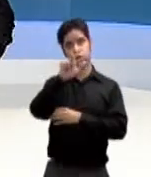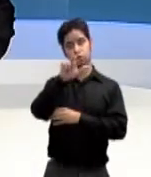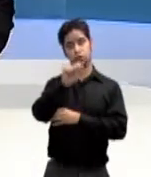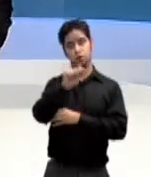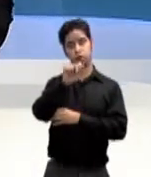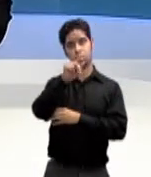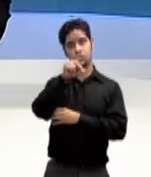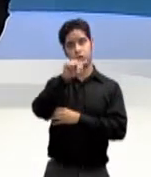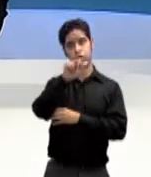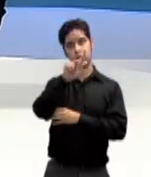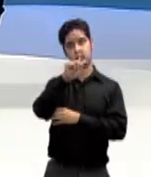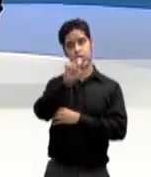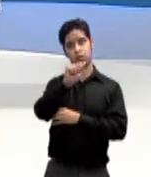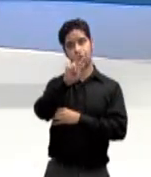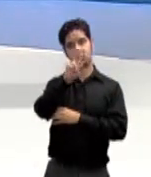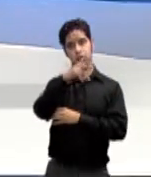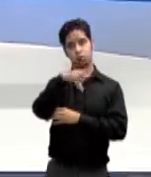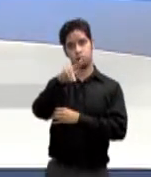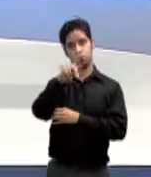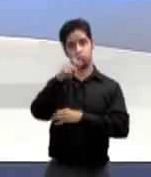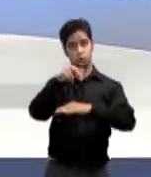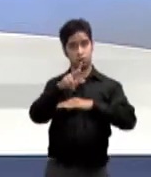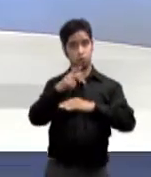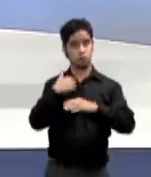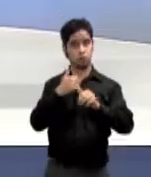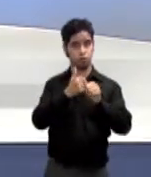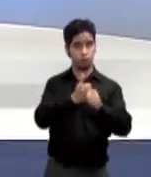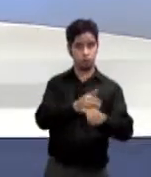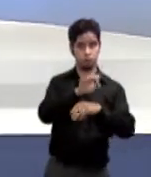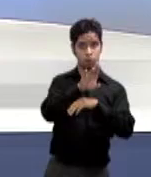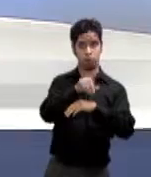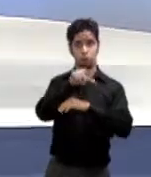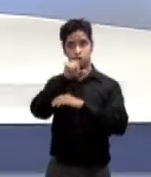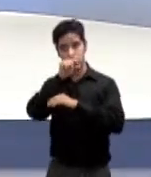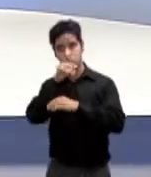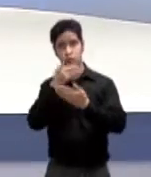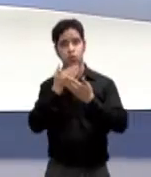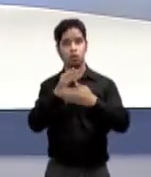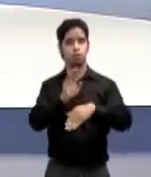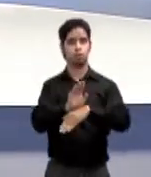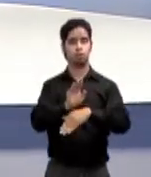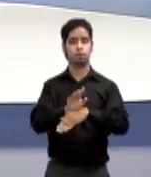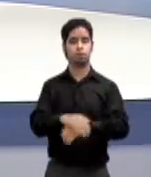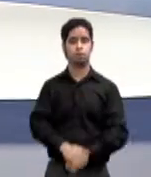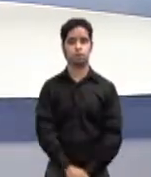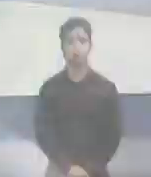página, noticias247.pr y síganos en nuestras redes en Facebook y Twitter. Buenas tardes.